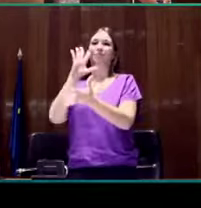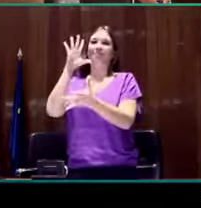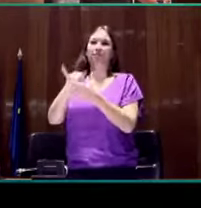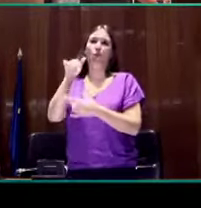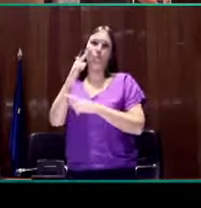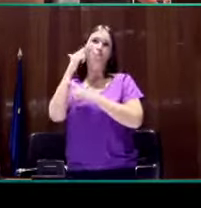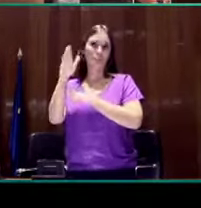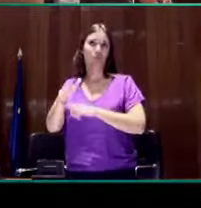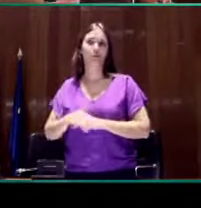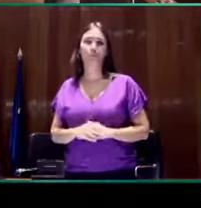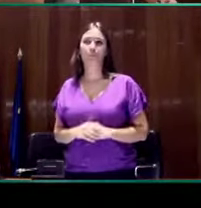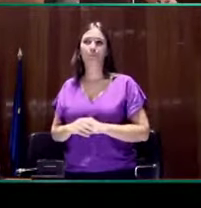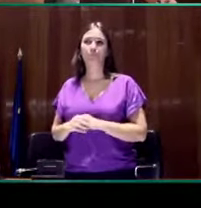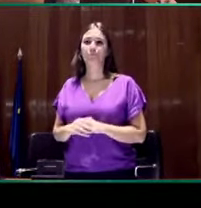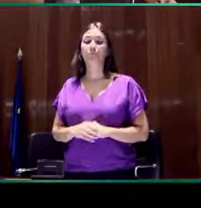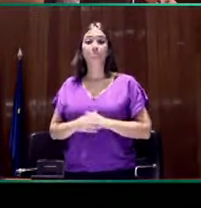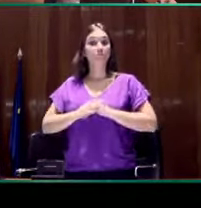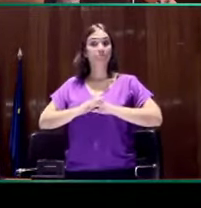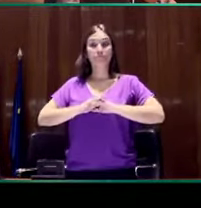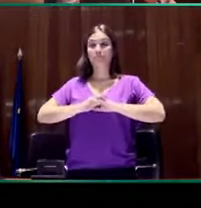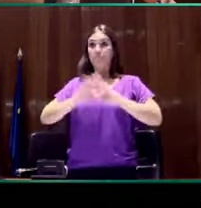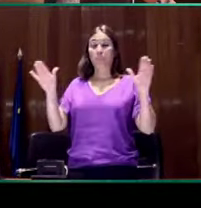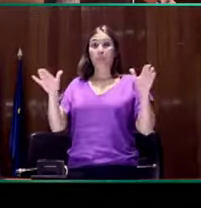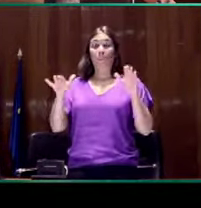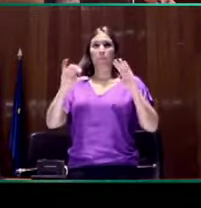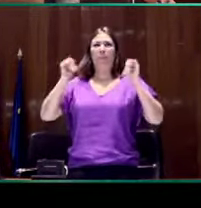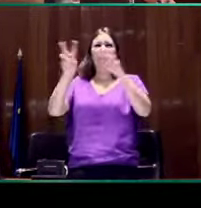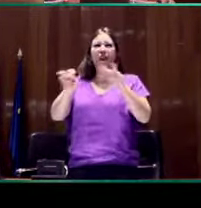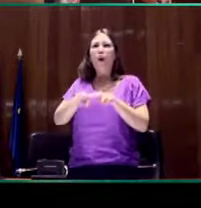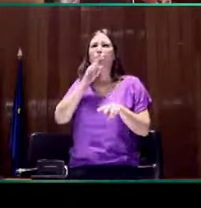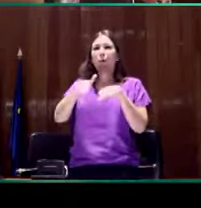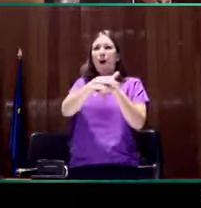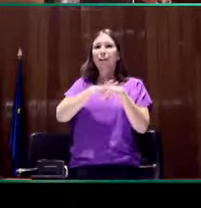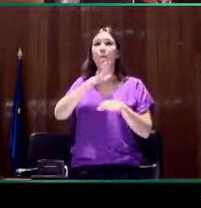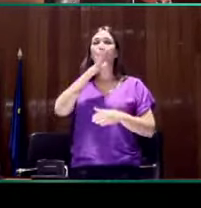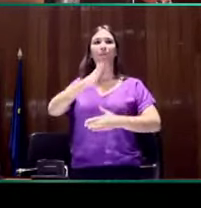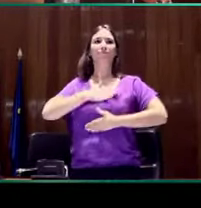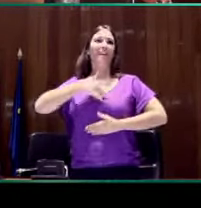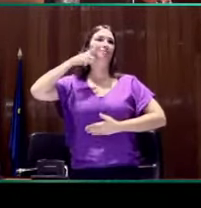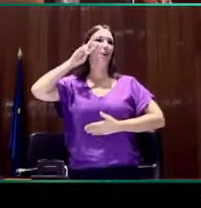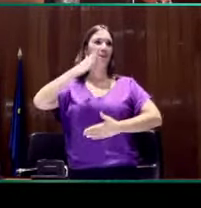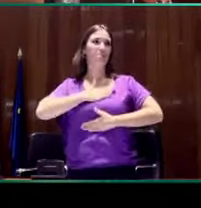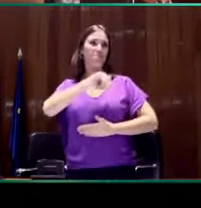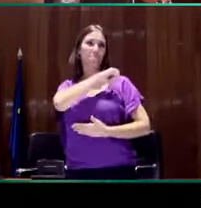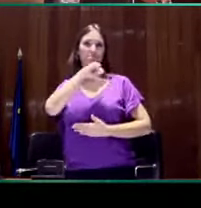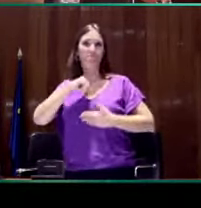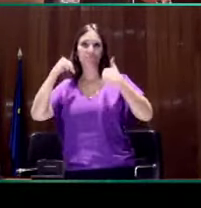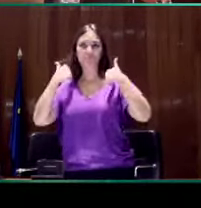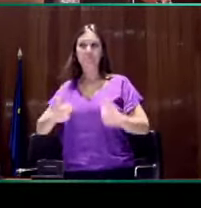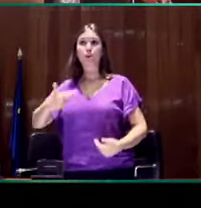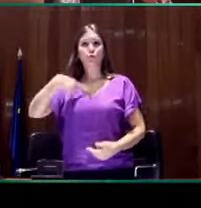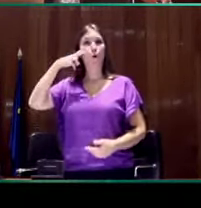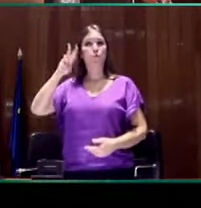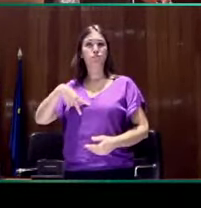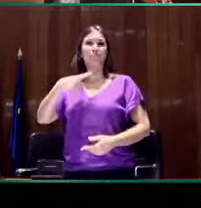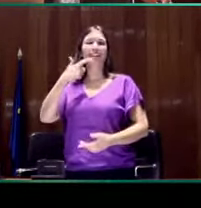presentar hoy. El punto de partida de la investigación surge de mi propia experiencia. Yo soy